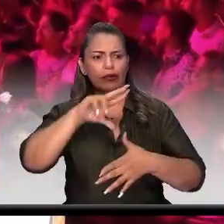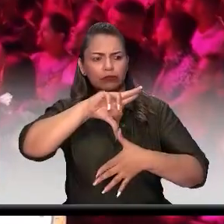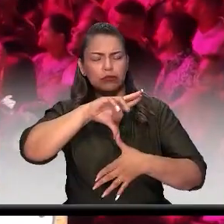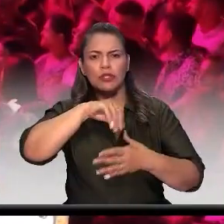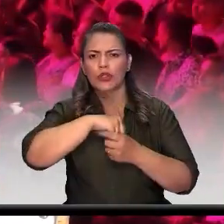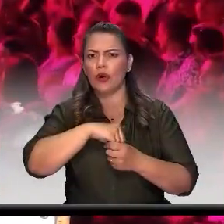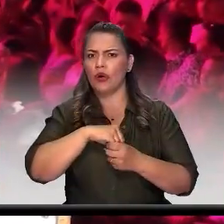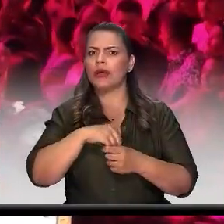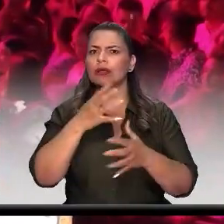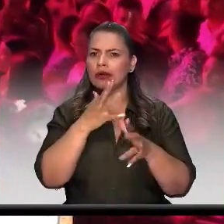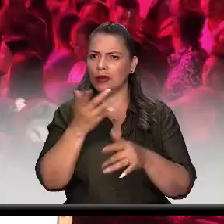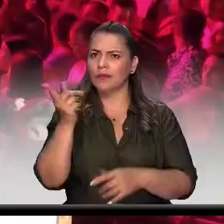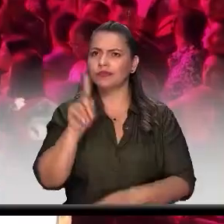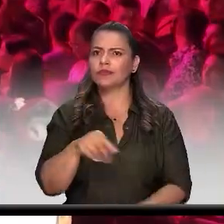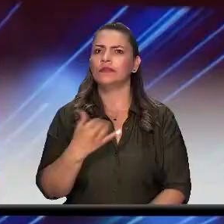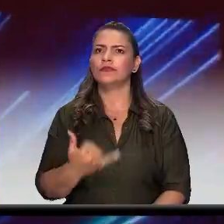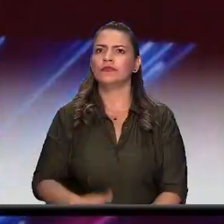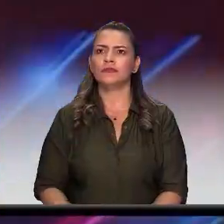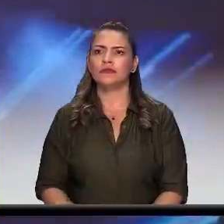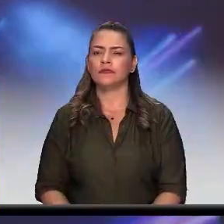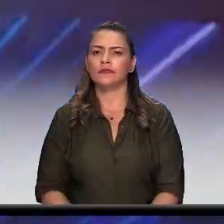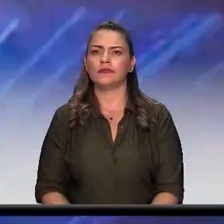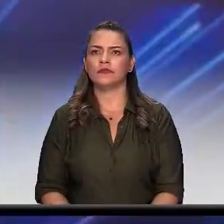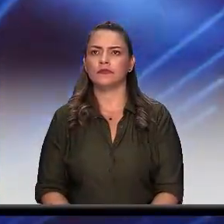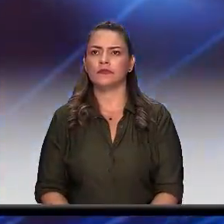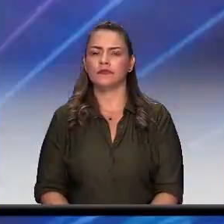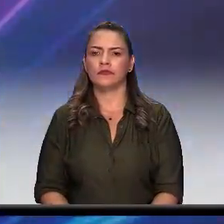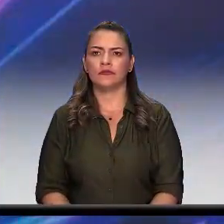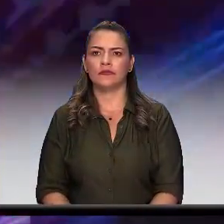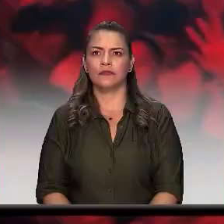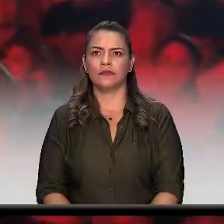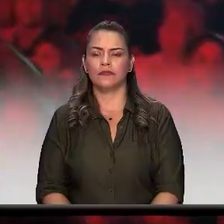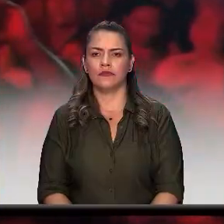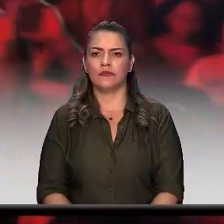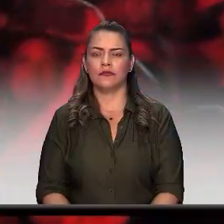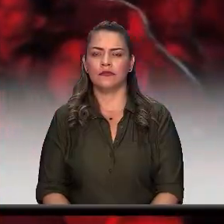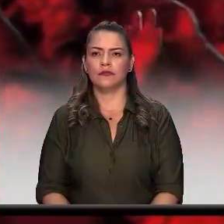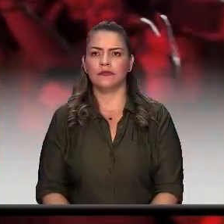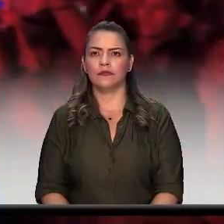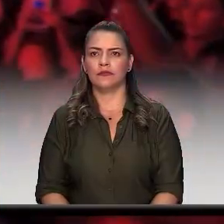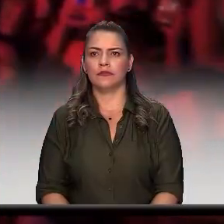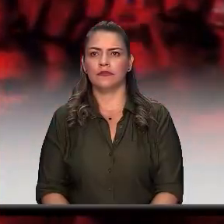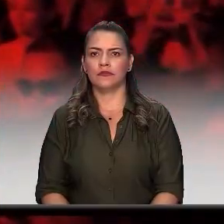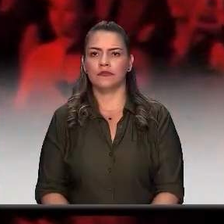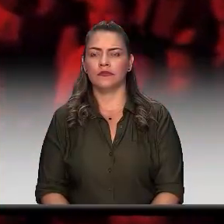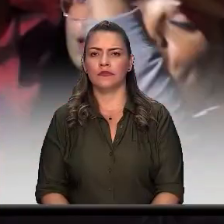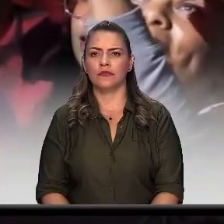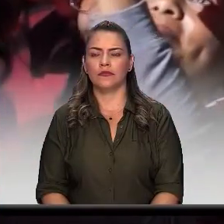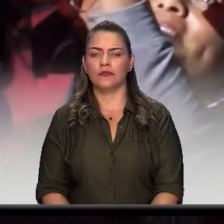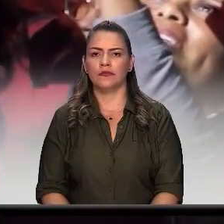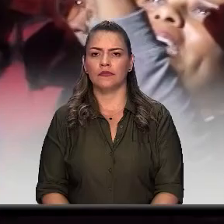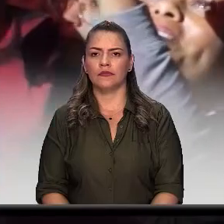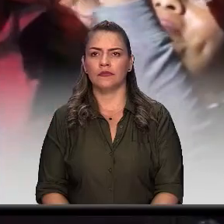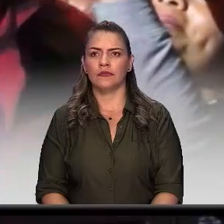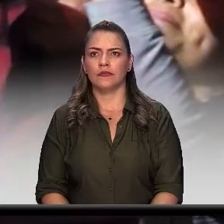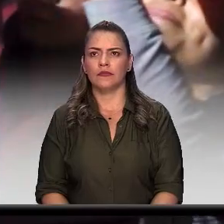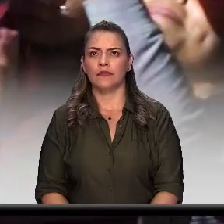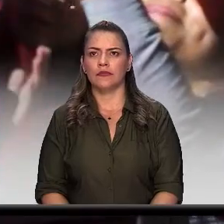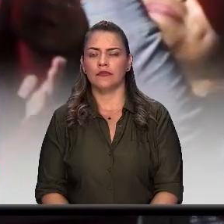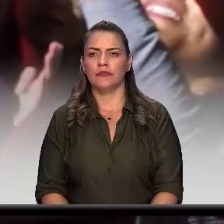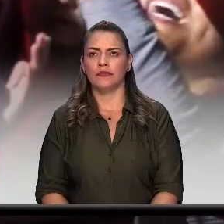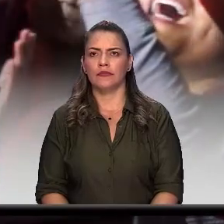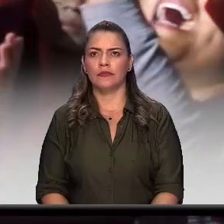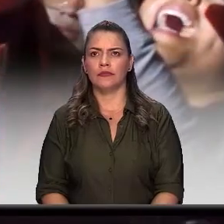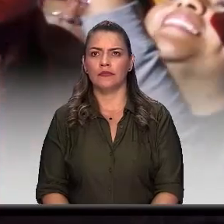pues tantas veces que te rechacé que me hablabas y yo te ignoraba pero cuando